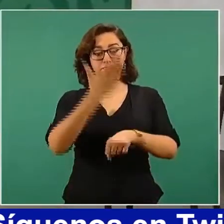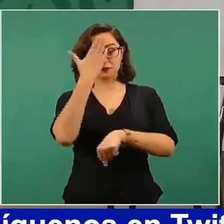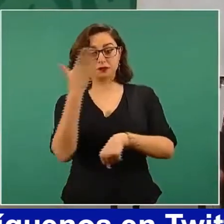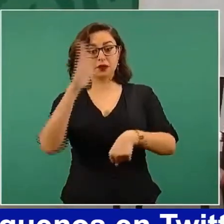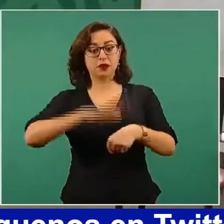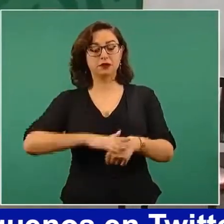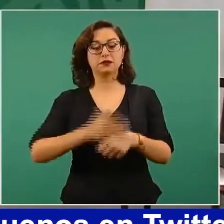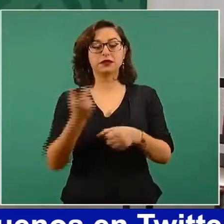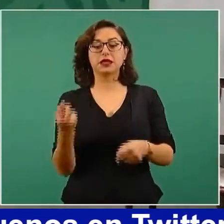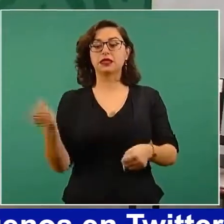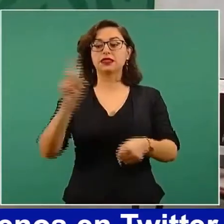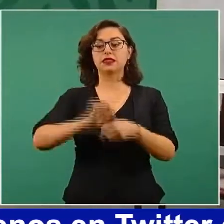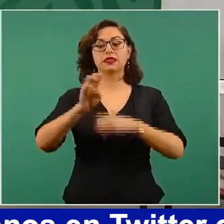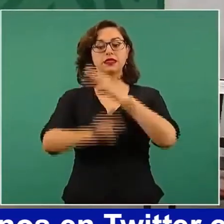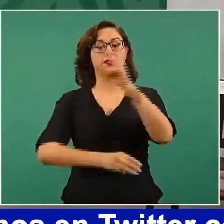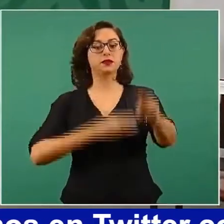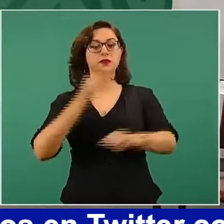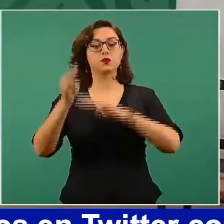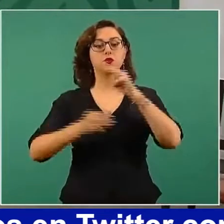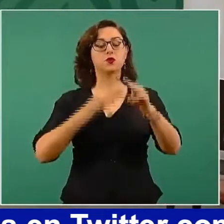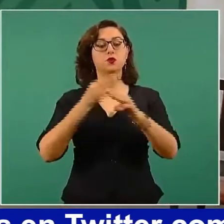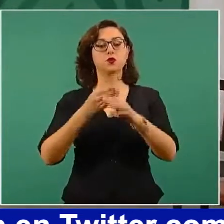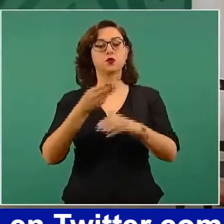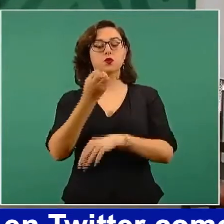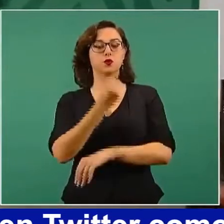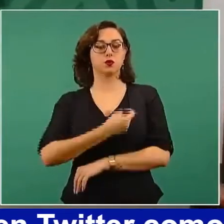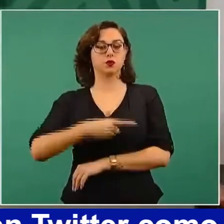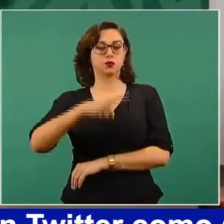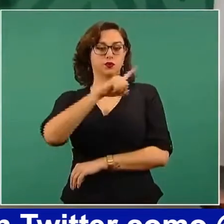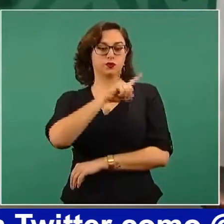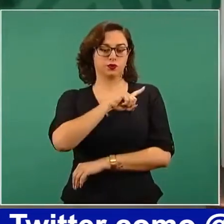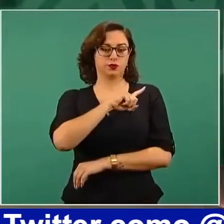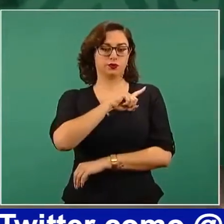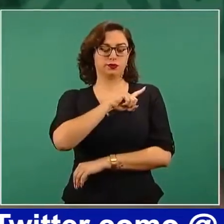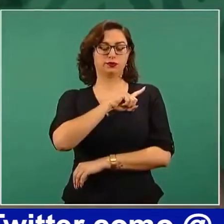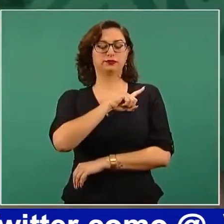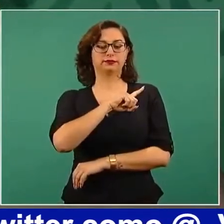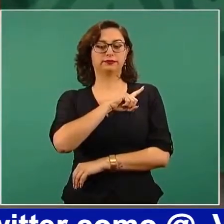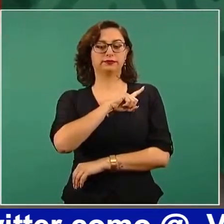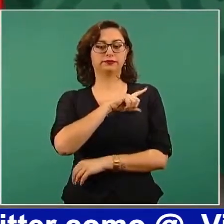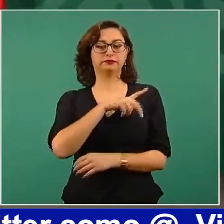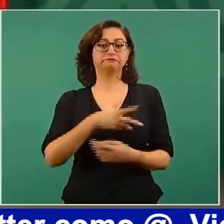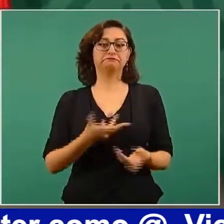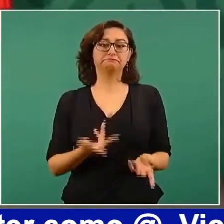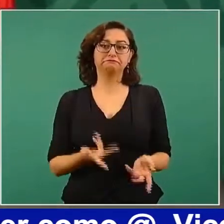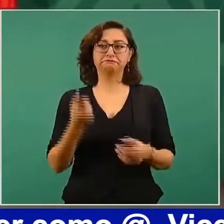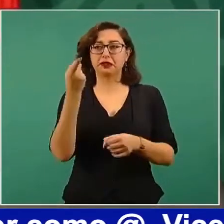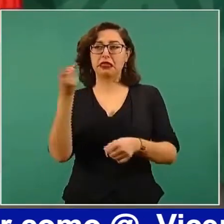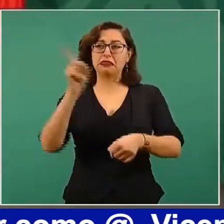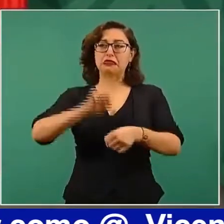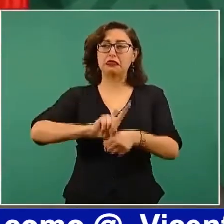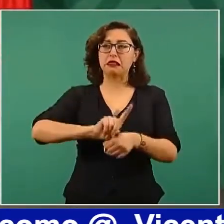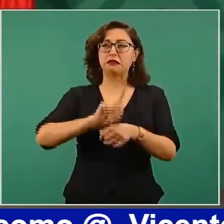Es un día que se recuerda